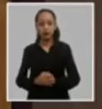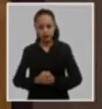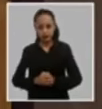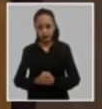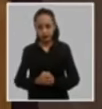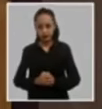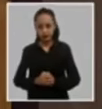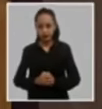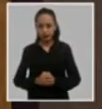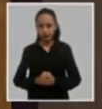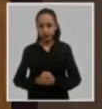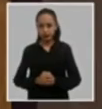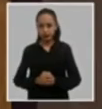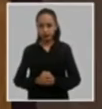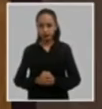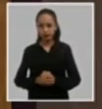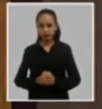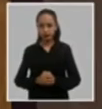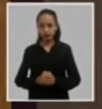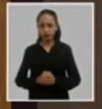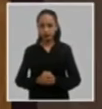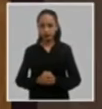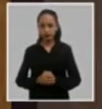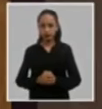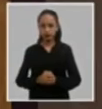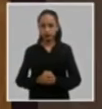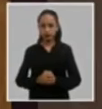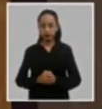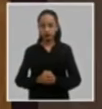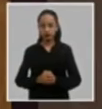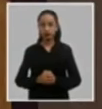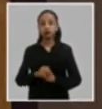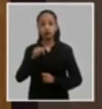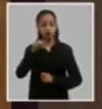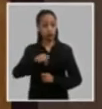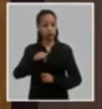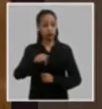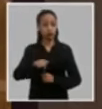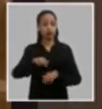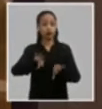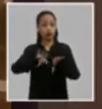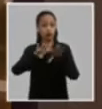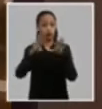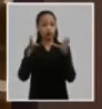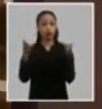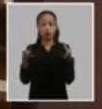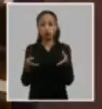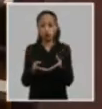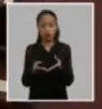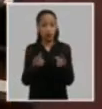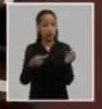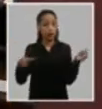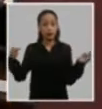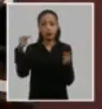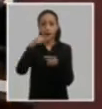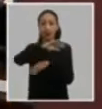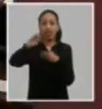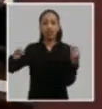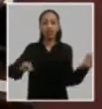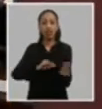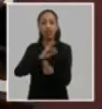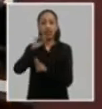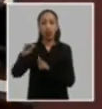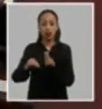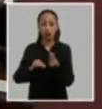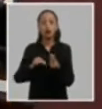a su vez la conceptualización actualizada fundamenta las principales transformaciones